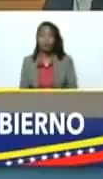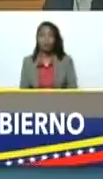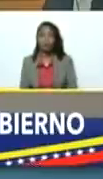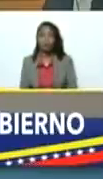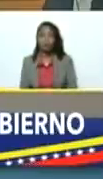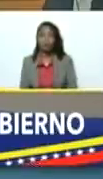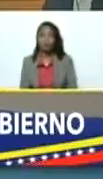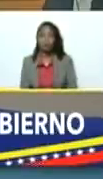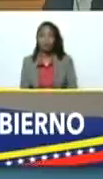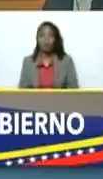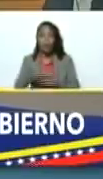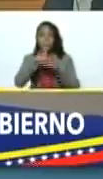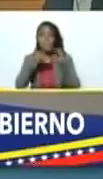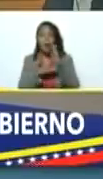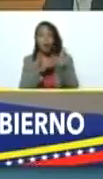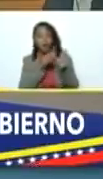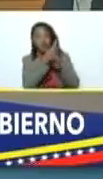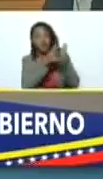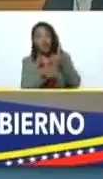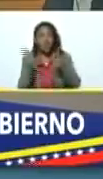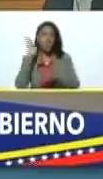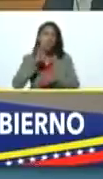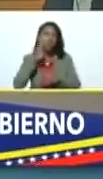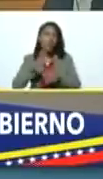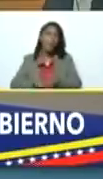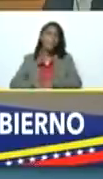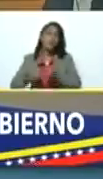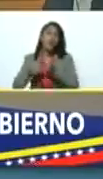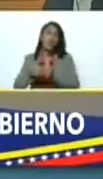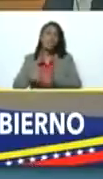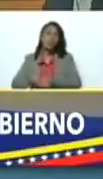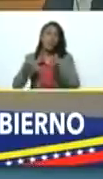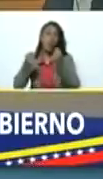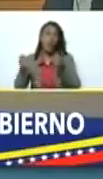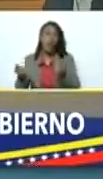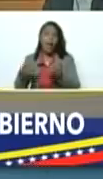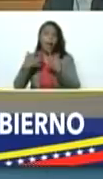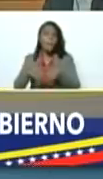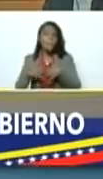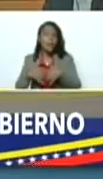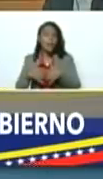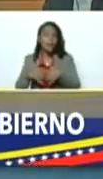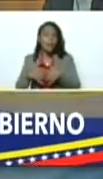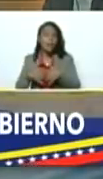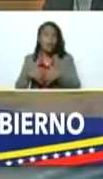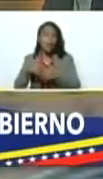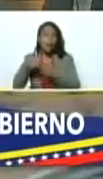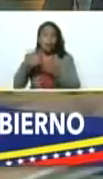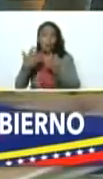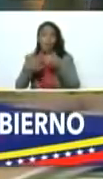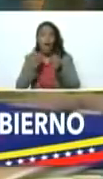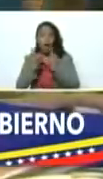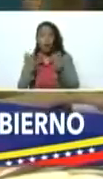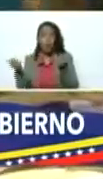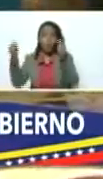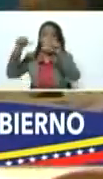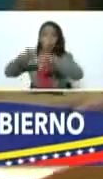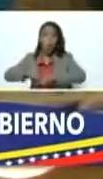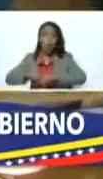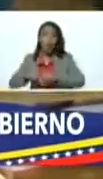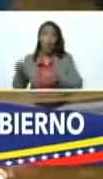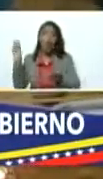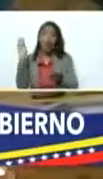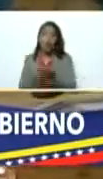bajo esquemas corruptos destructivos y destruyeron empresas están por el piso algunas empresas y tenemos que